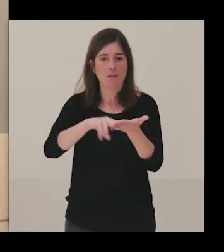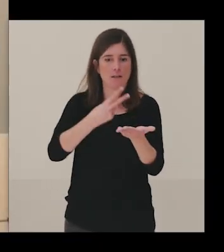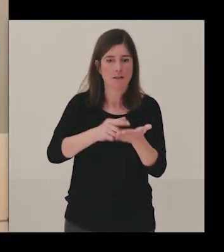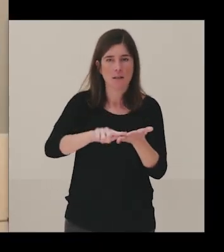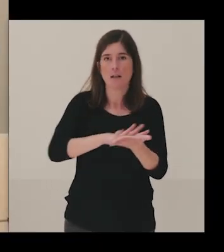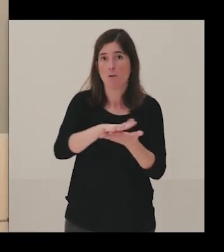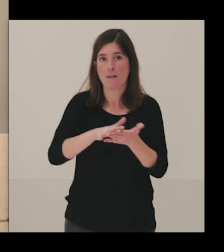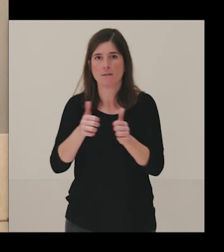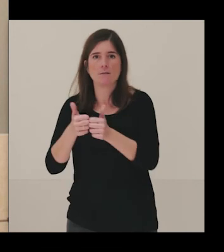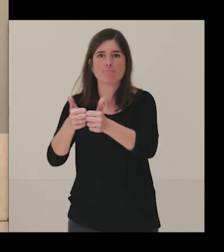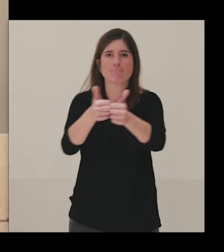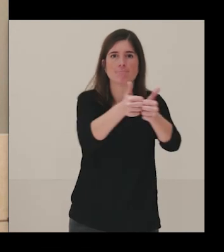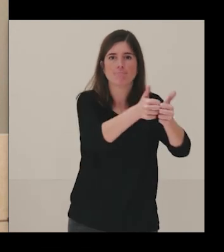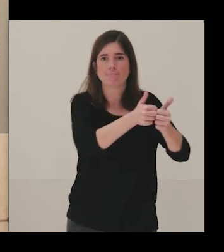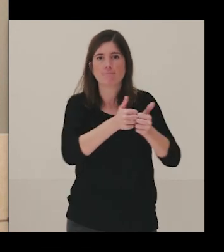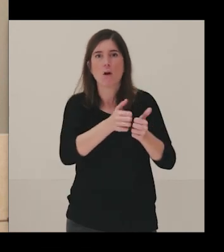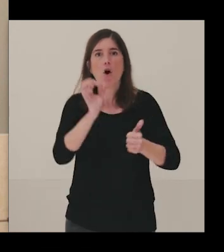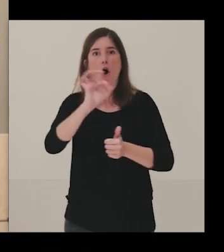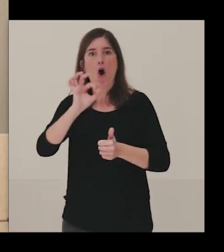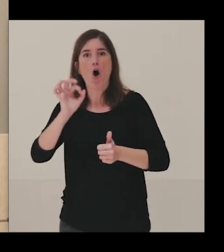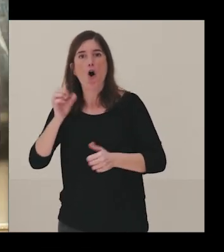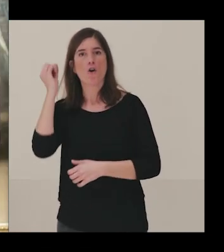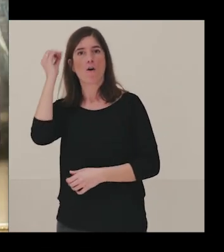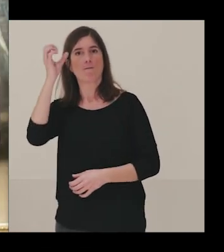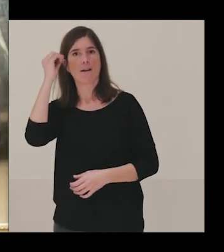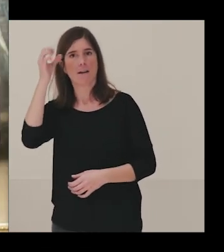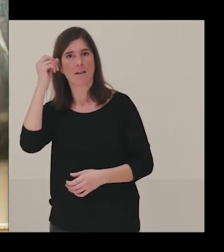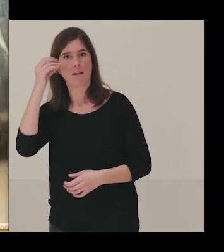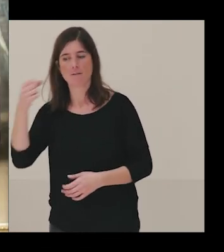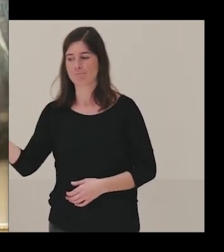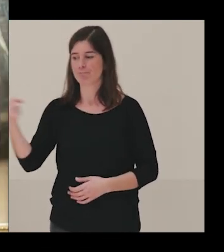de signos, signar conferencias, en fin,